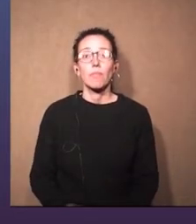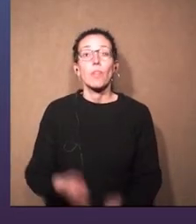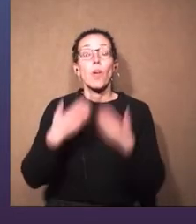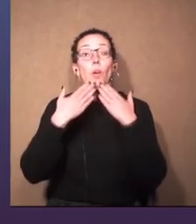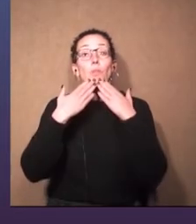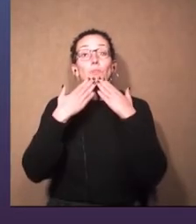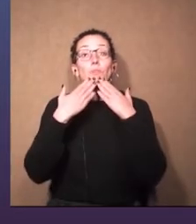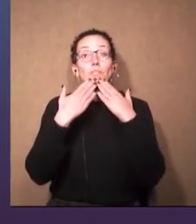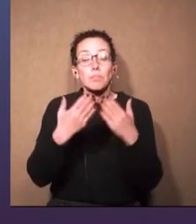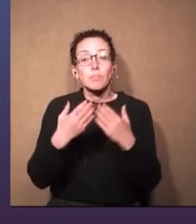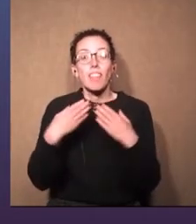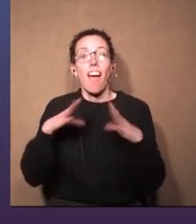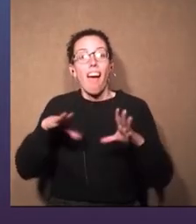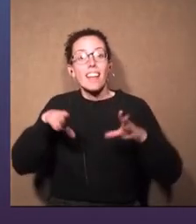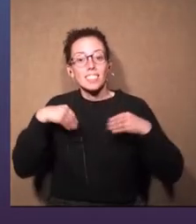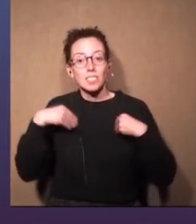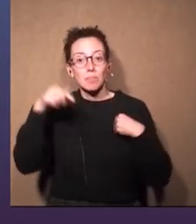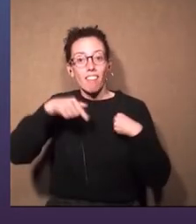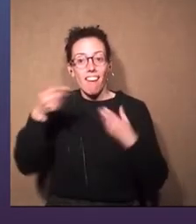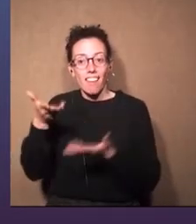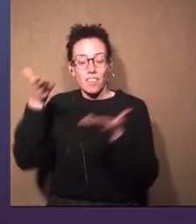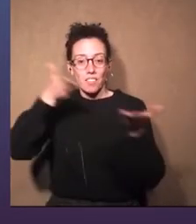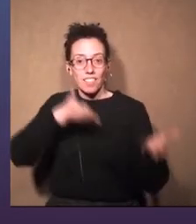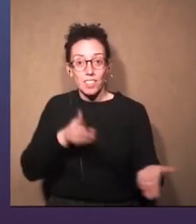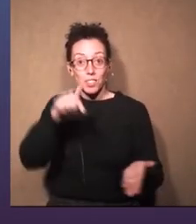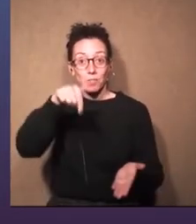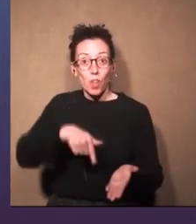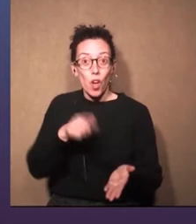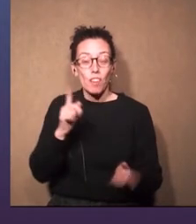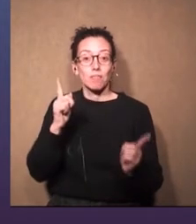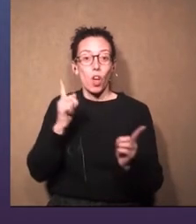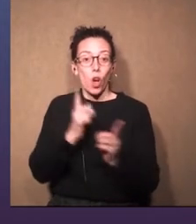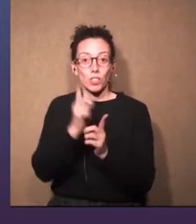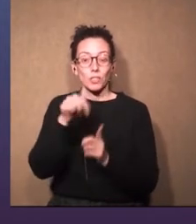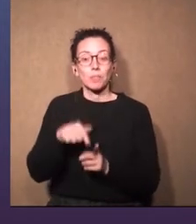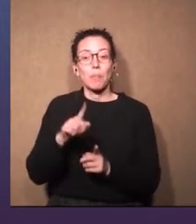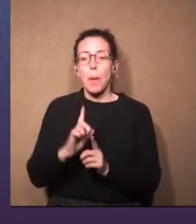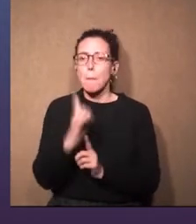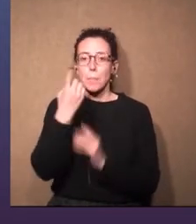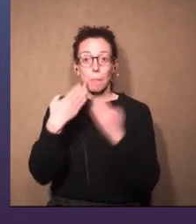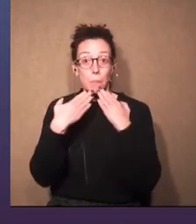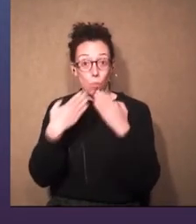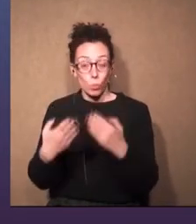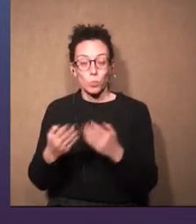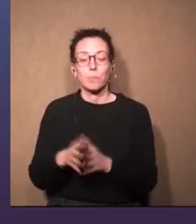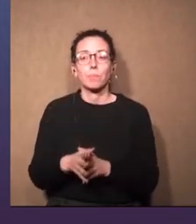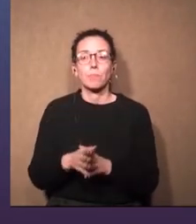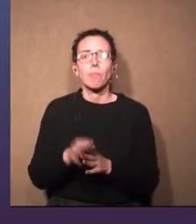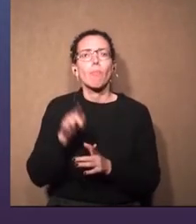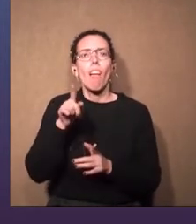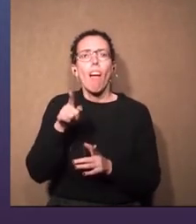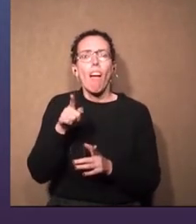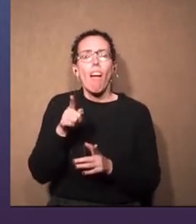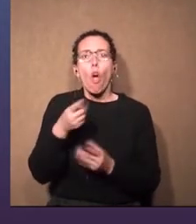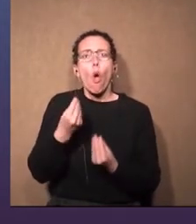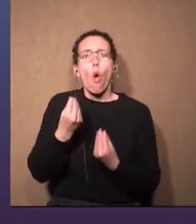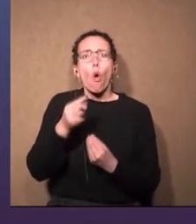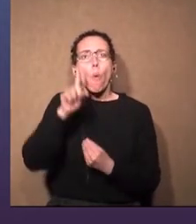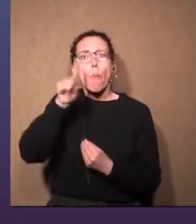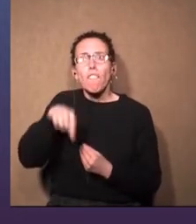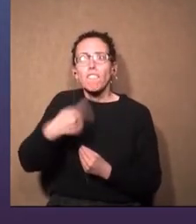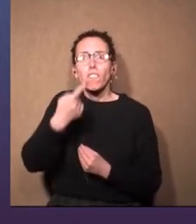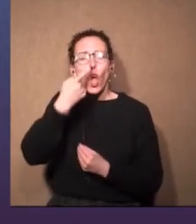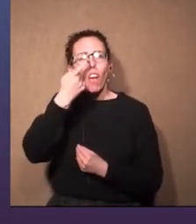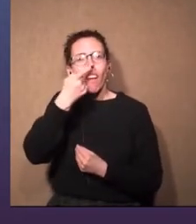Bueno, muchísimas gracias por aceptar esta invitación y este encuentro. Voy con la primera pregunta. ¿Qué les despertó el